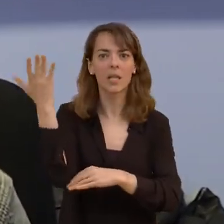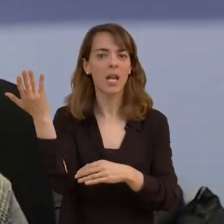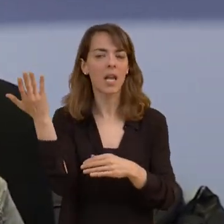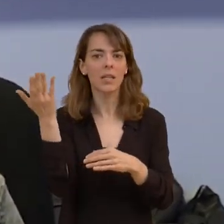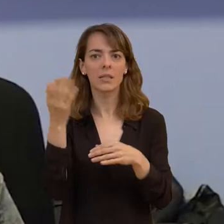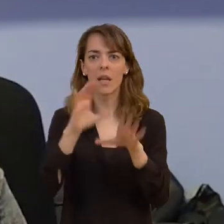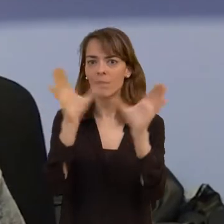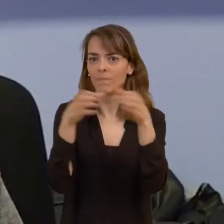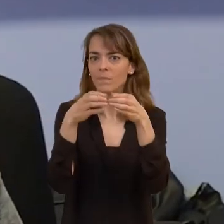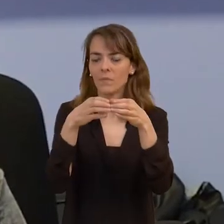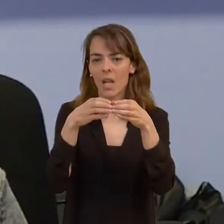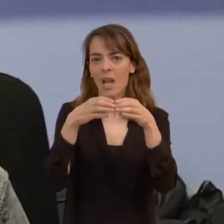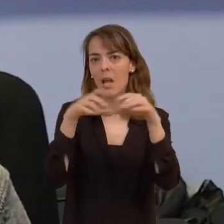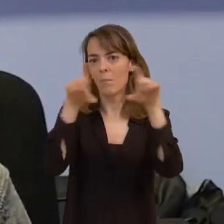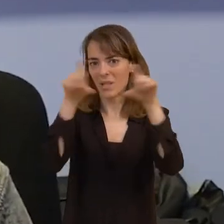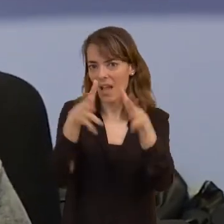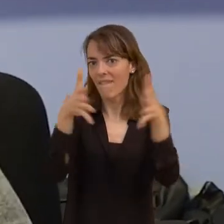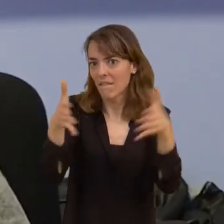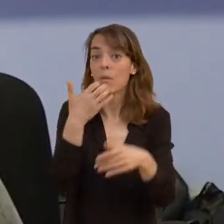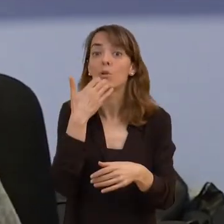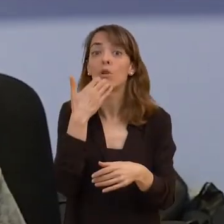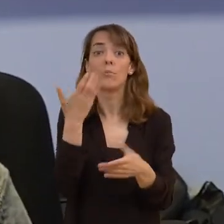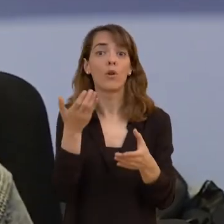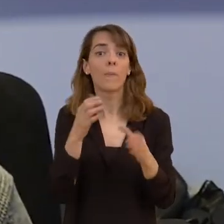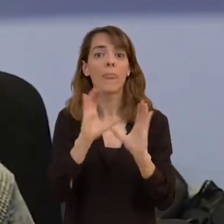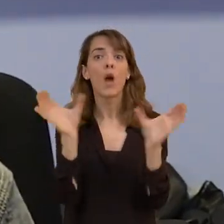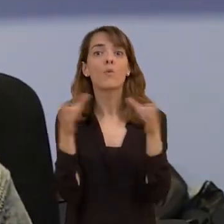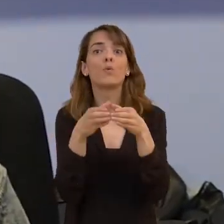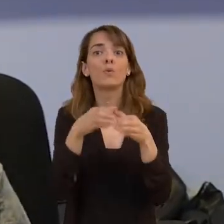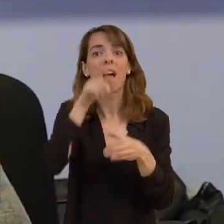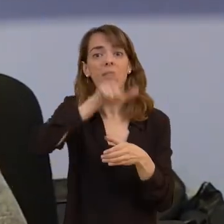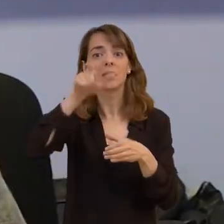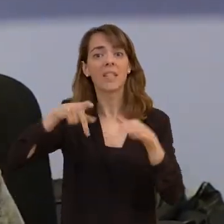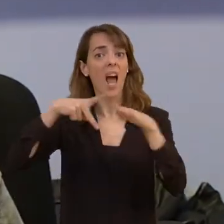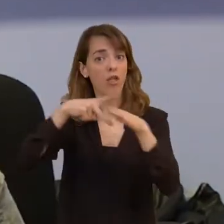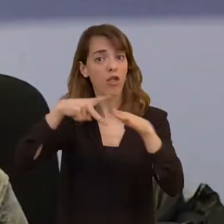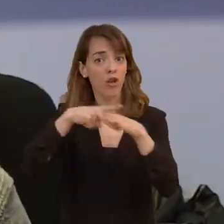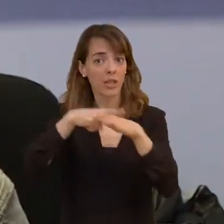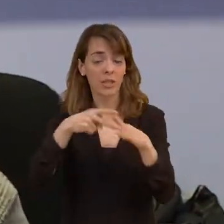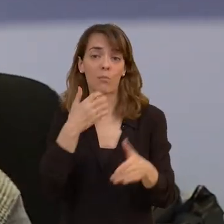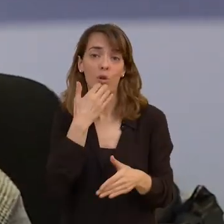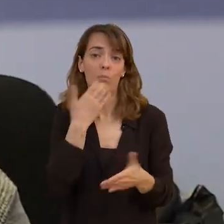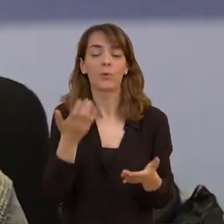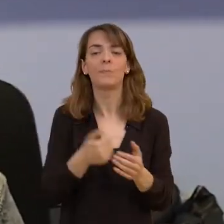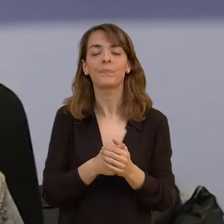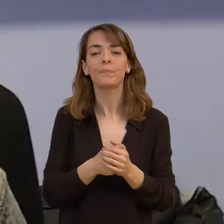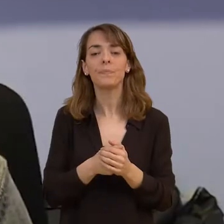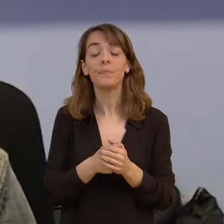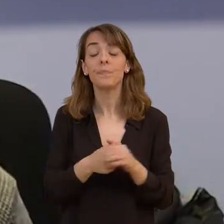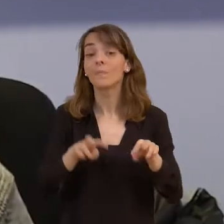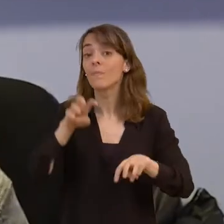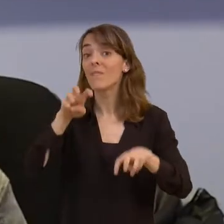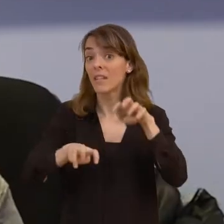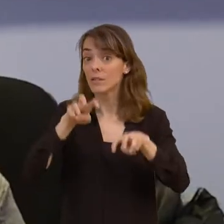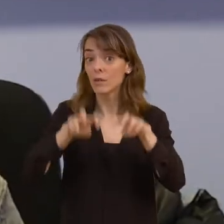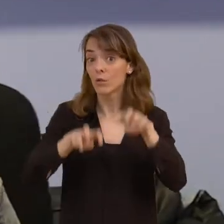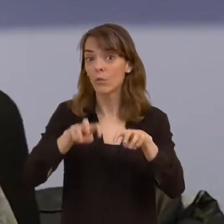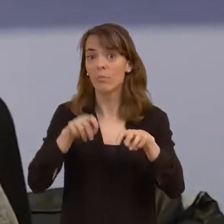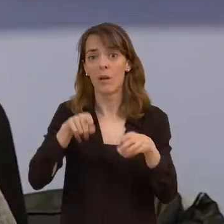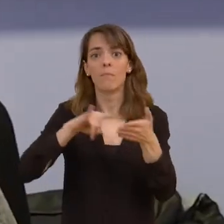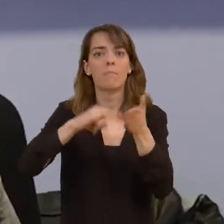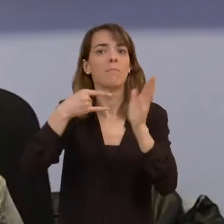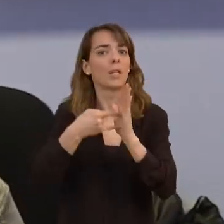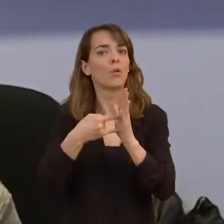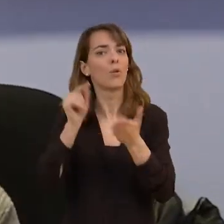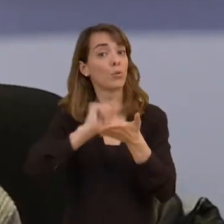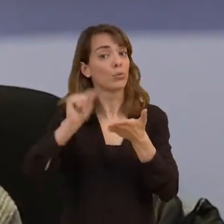grandes eventos de empresas como por ejemplo puede ser juntas de accionistas La escenotipia es un